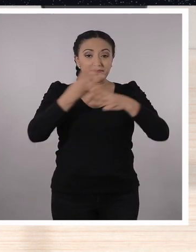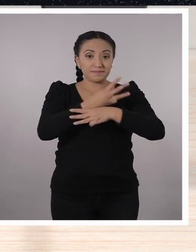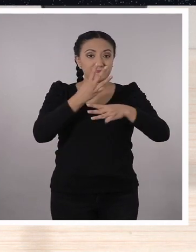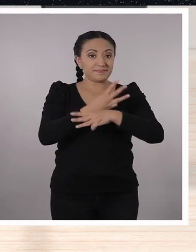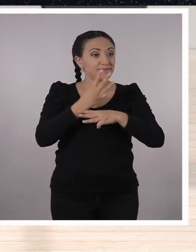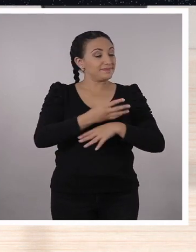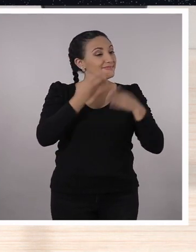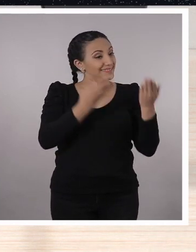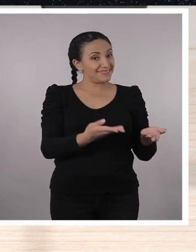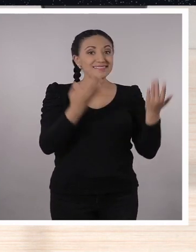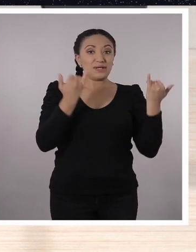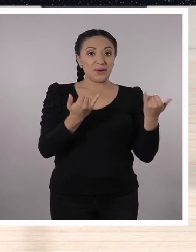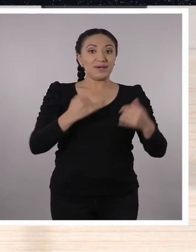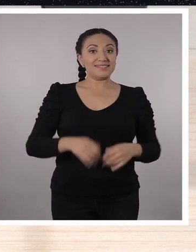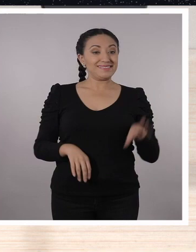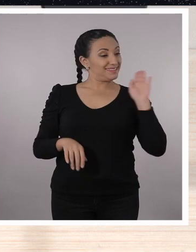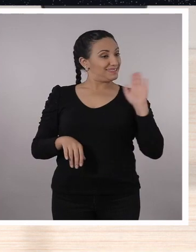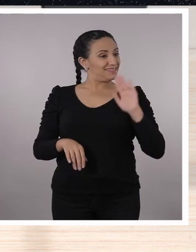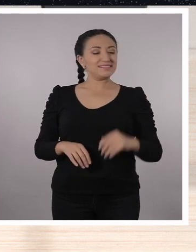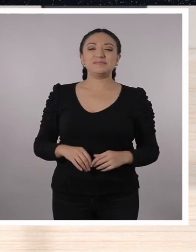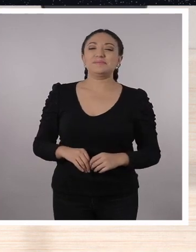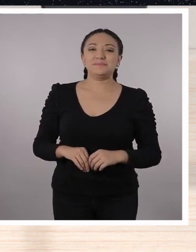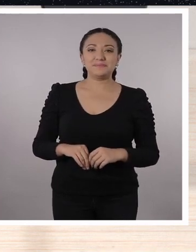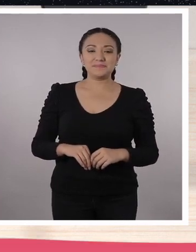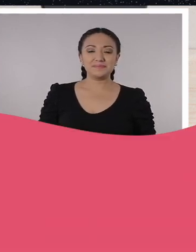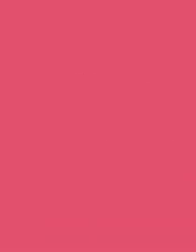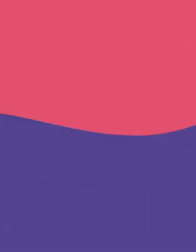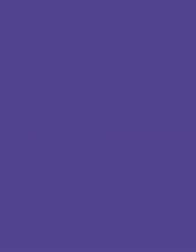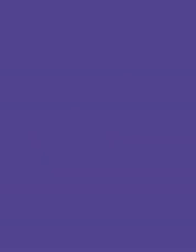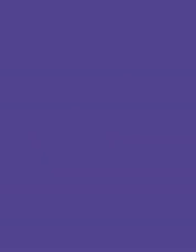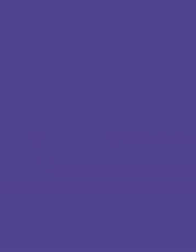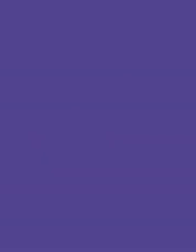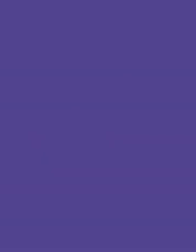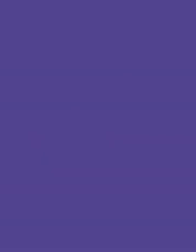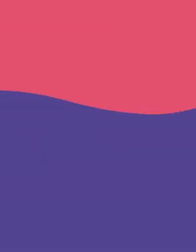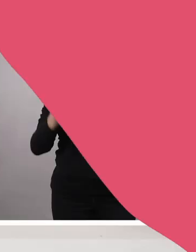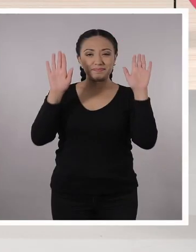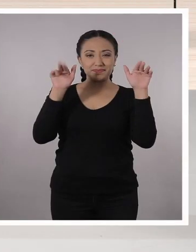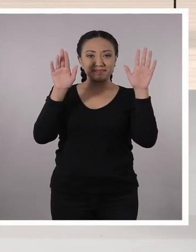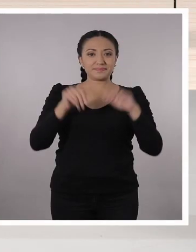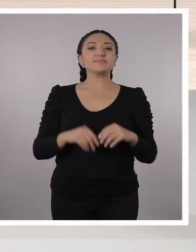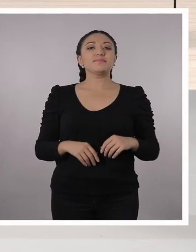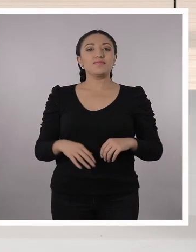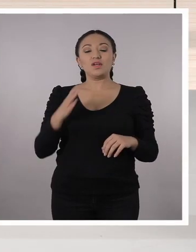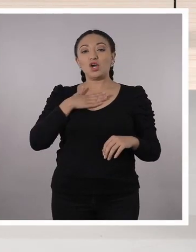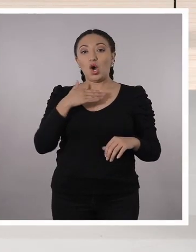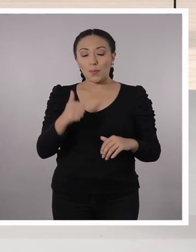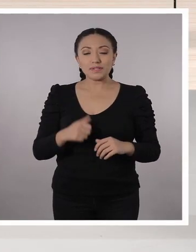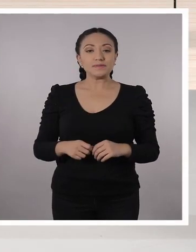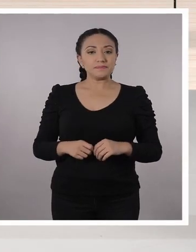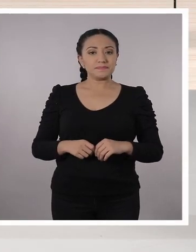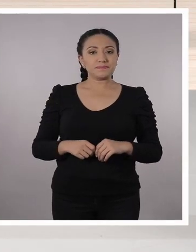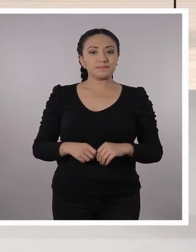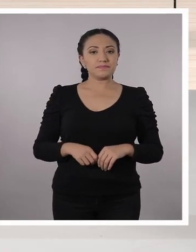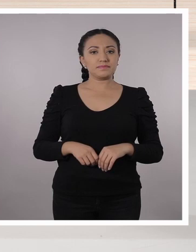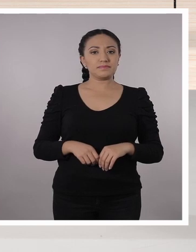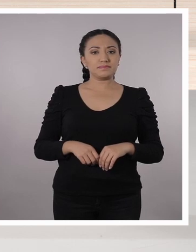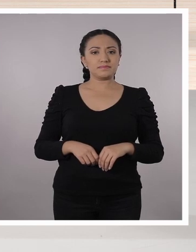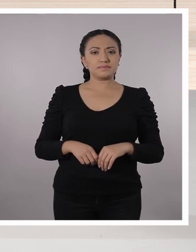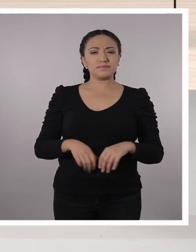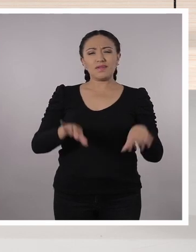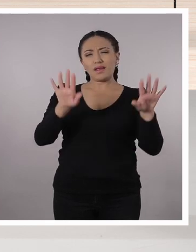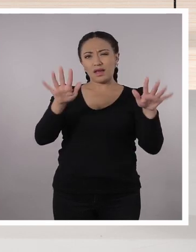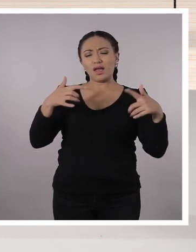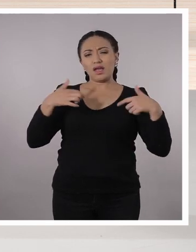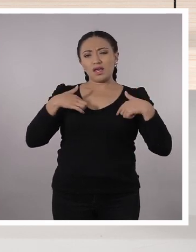dejo con nuestros amigos y amigas para la clase de hoy. Listo. Chao, Teli. Hola, chicos y chicas, ¿cómo están? ¿Saben? Yo